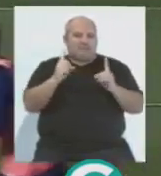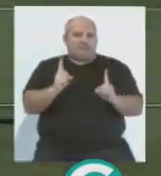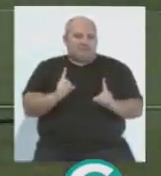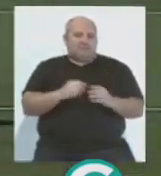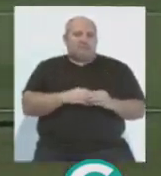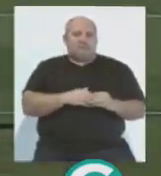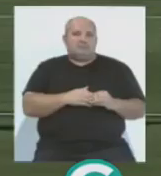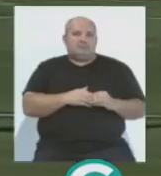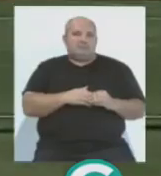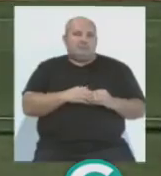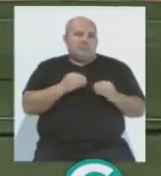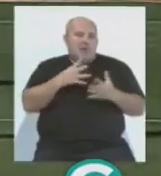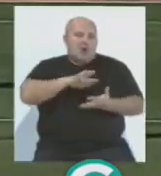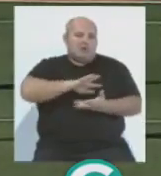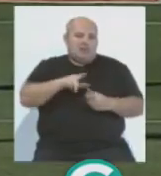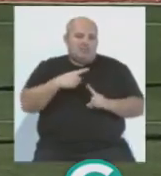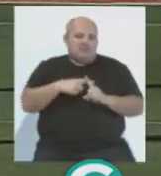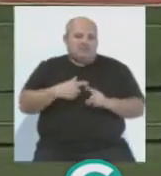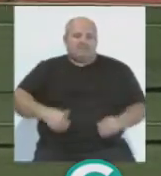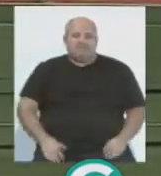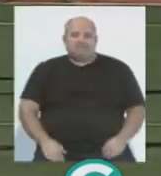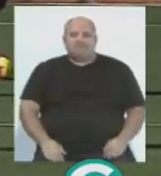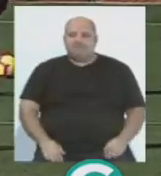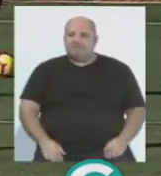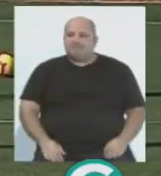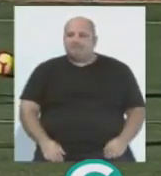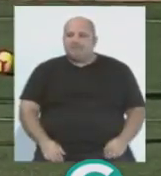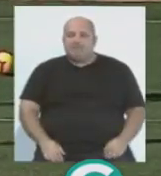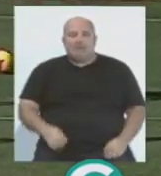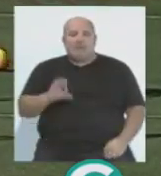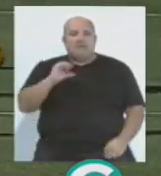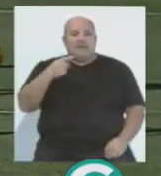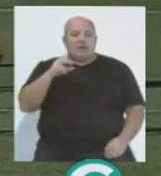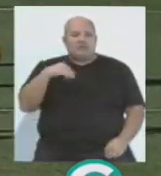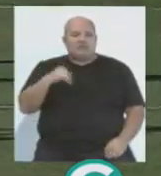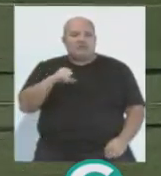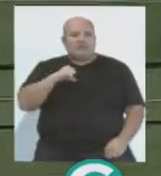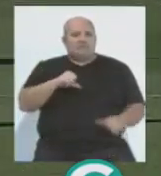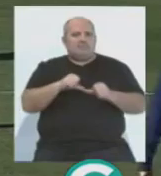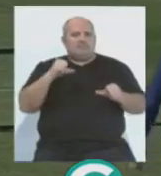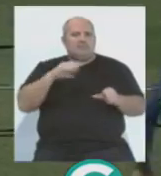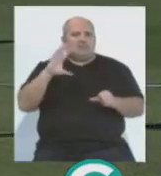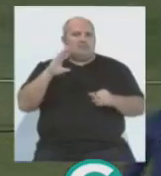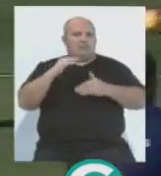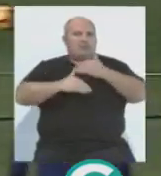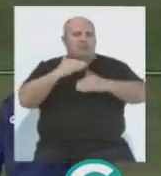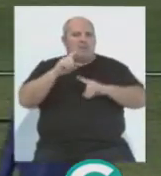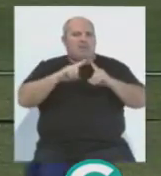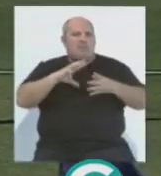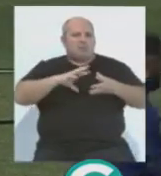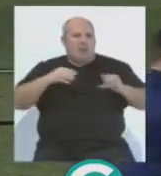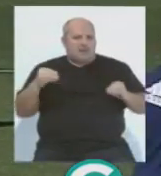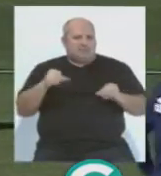mismo, pero siempre es buena noticia, por supuesto. Un Sergio Sánchez que tenía ya superado esos problemas